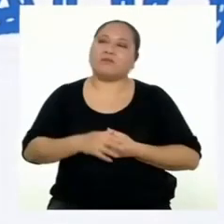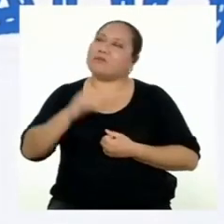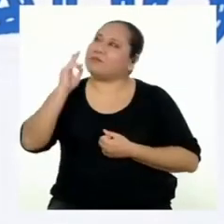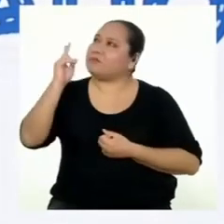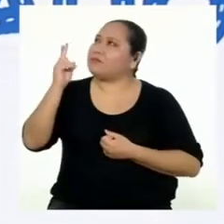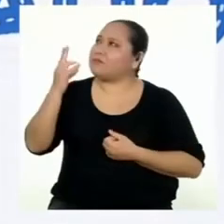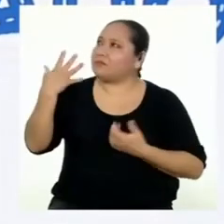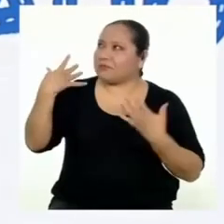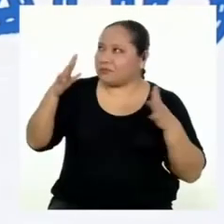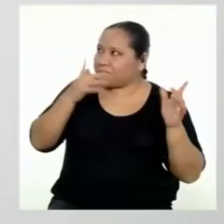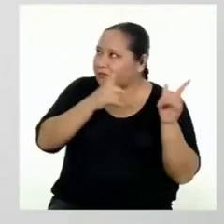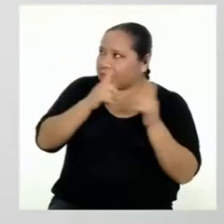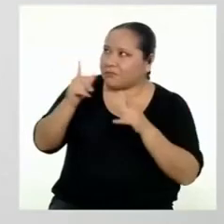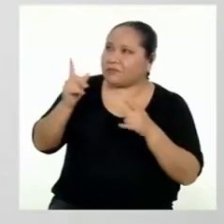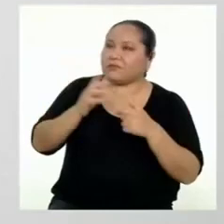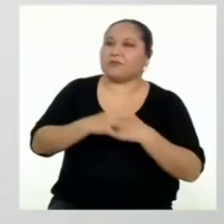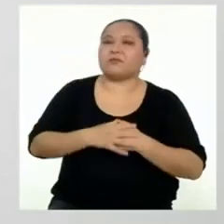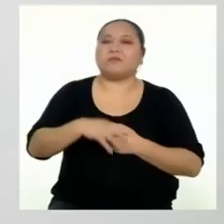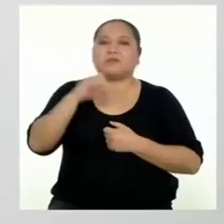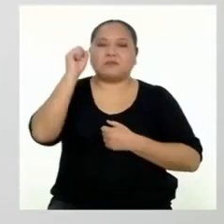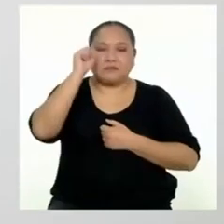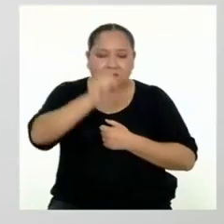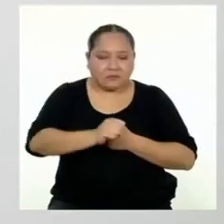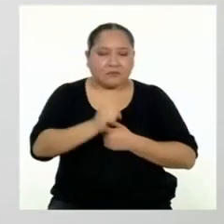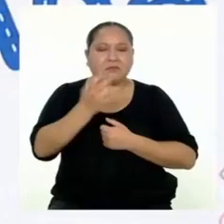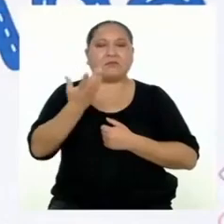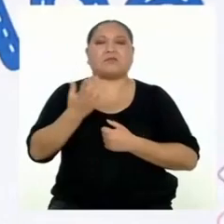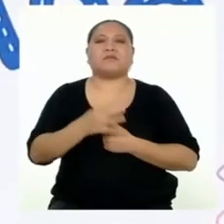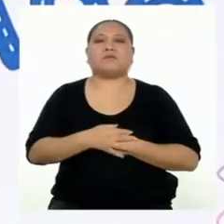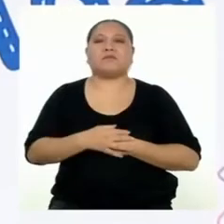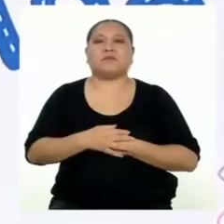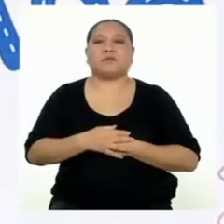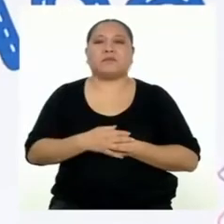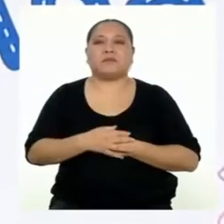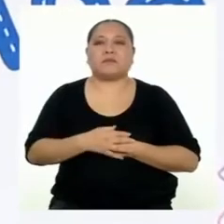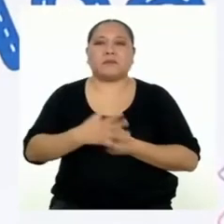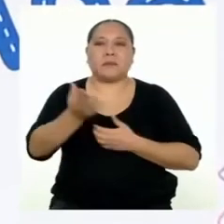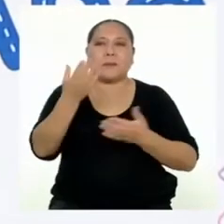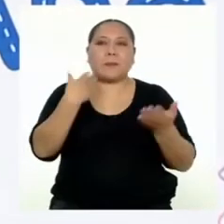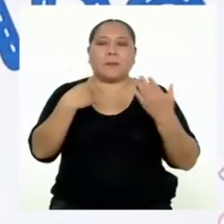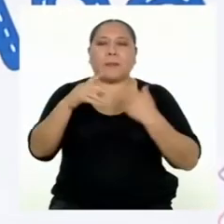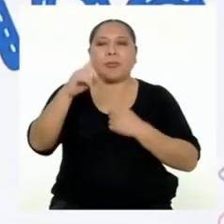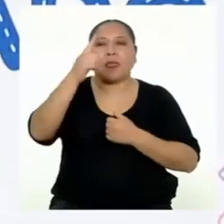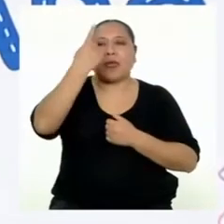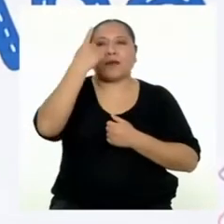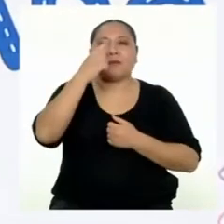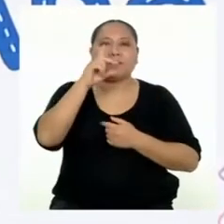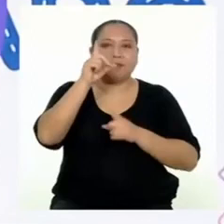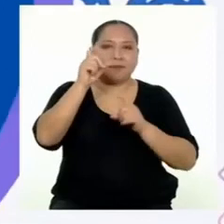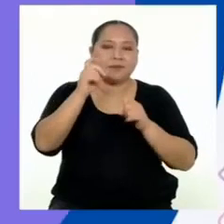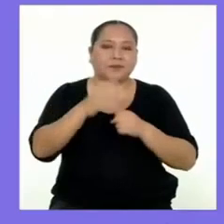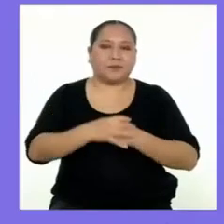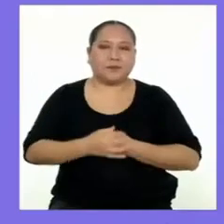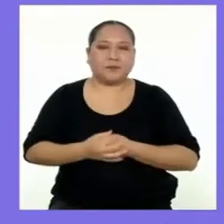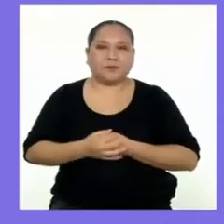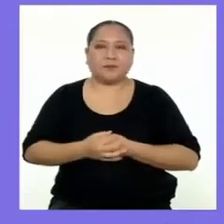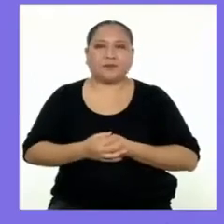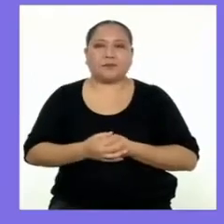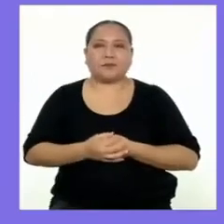¿Profesora, está lista? Por supuesto. Vamos con la primera pregunta.